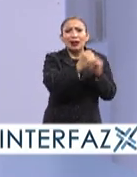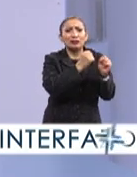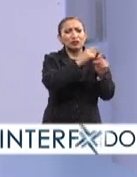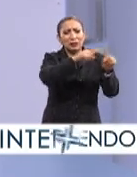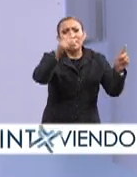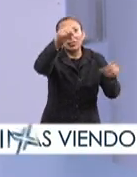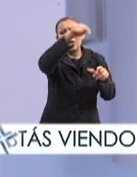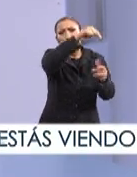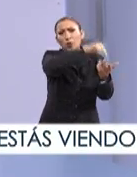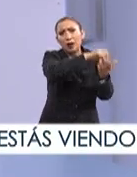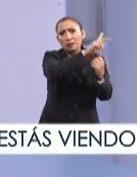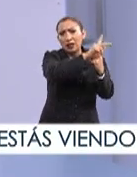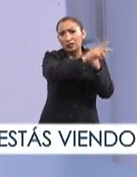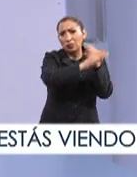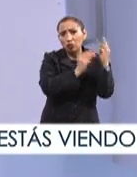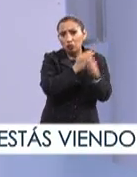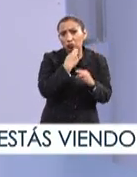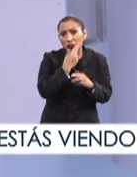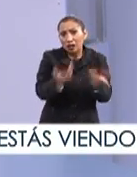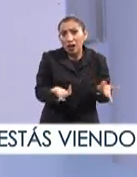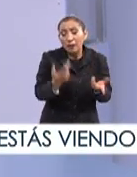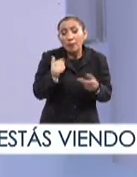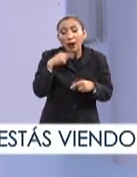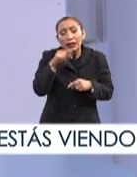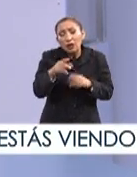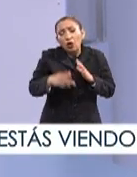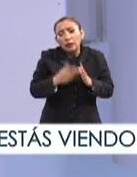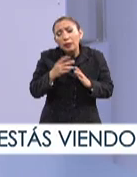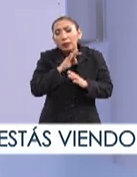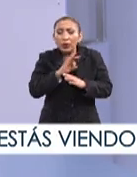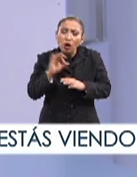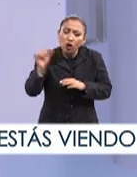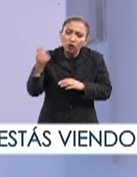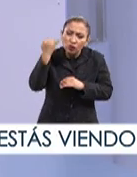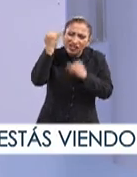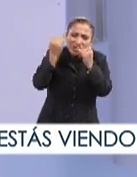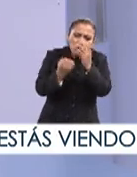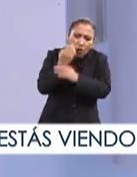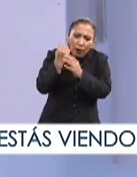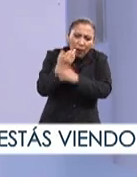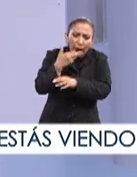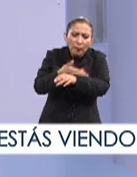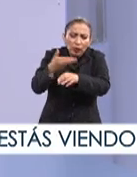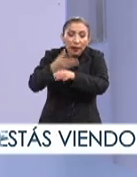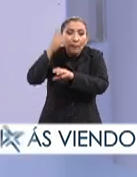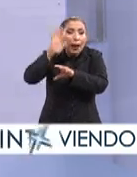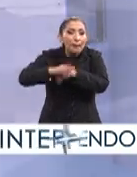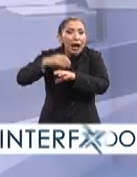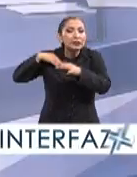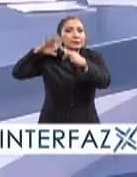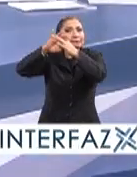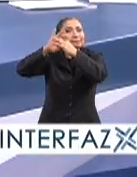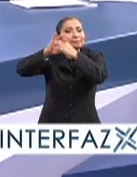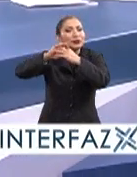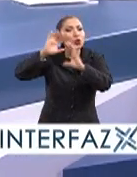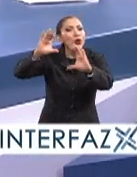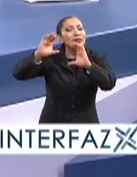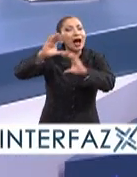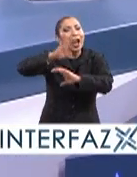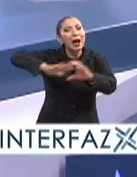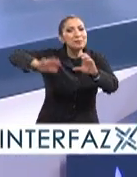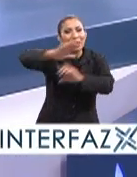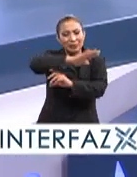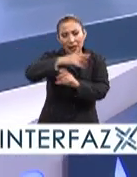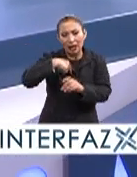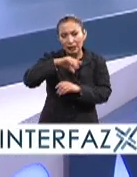diferentes países del mundo, pero constantemente se puede buscar la innovación precisamente del proceso para hacerlo más amigable con el medio ambiente. Entonces